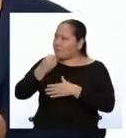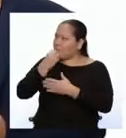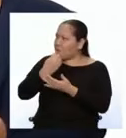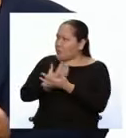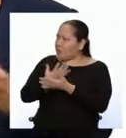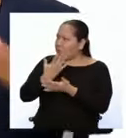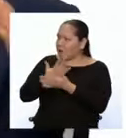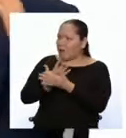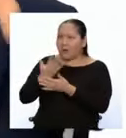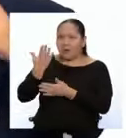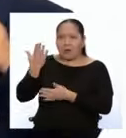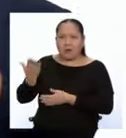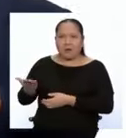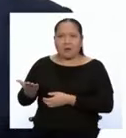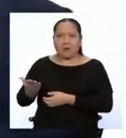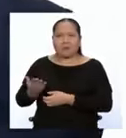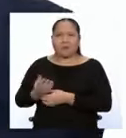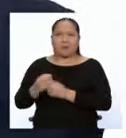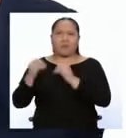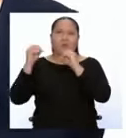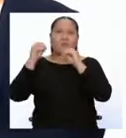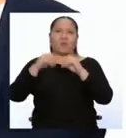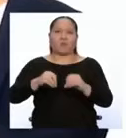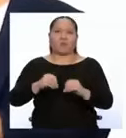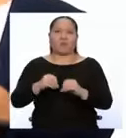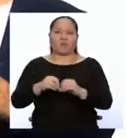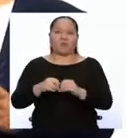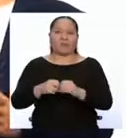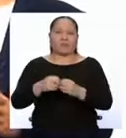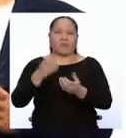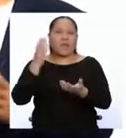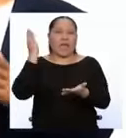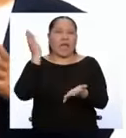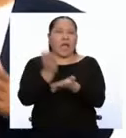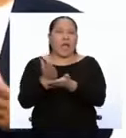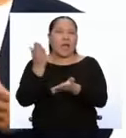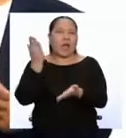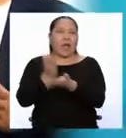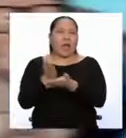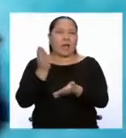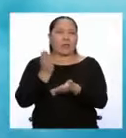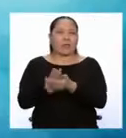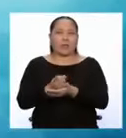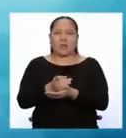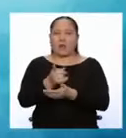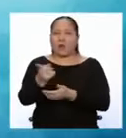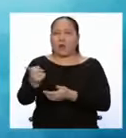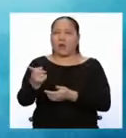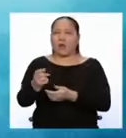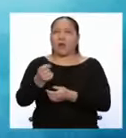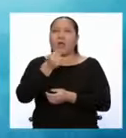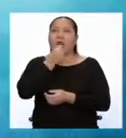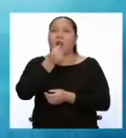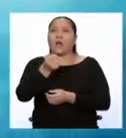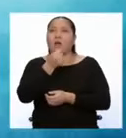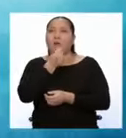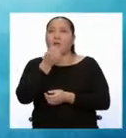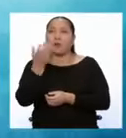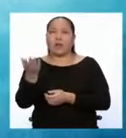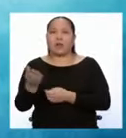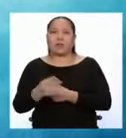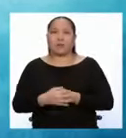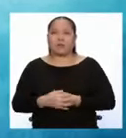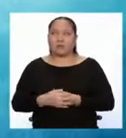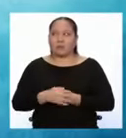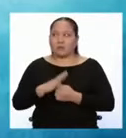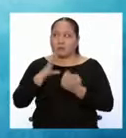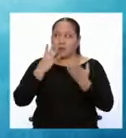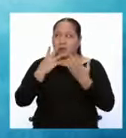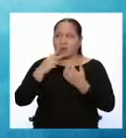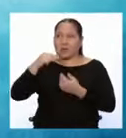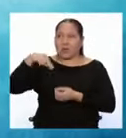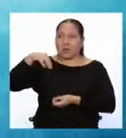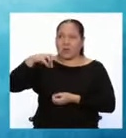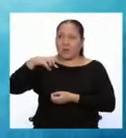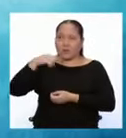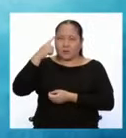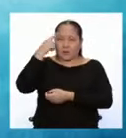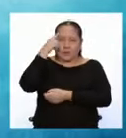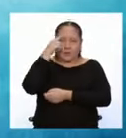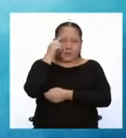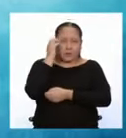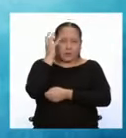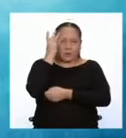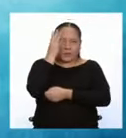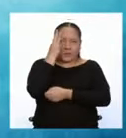bonachón, impuso una dura represión contra sus opositores y la prensa. ¡Oye, mira! Parece que Napoleón está pensando algo.